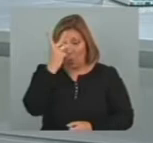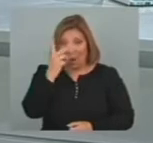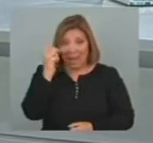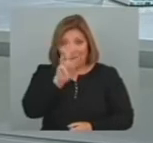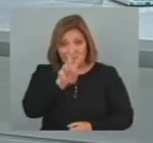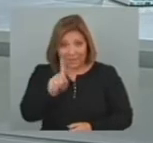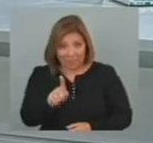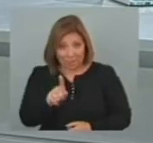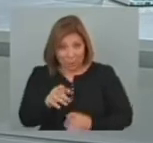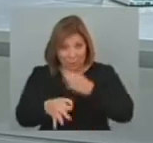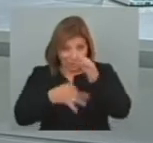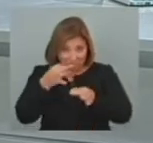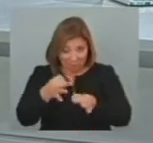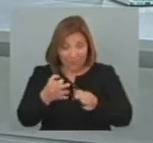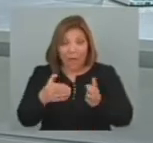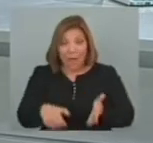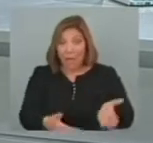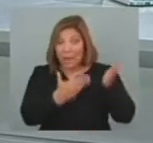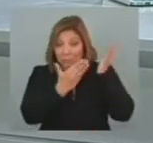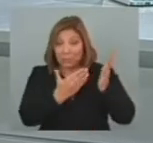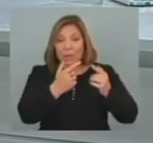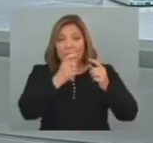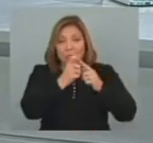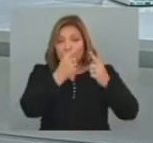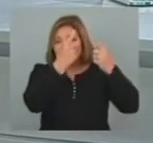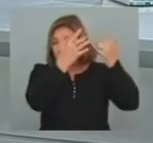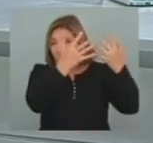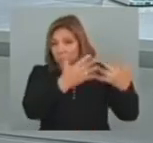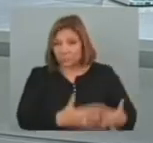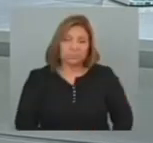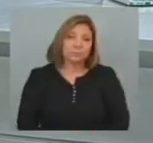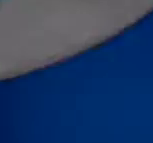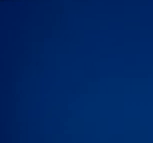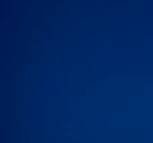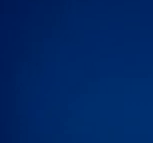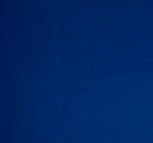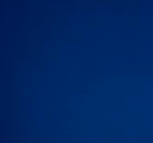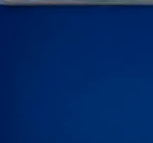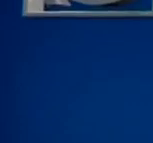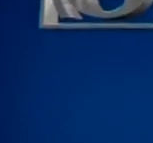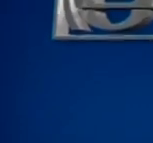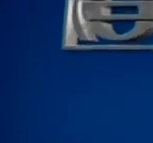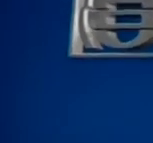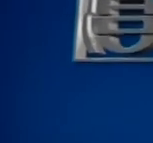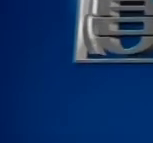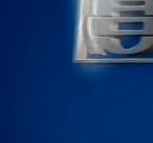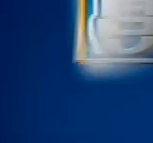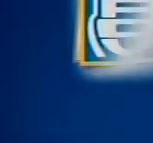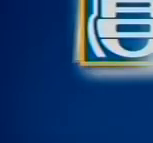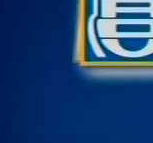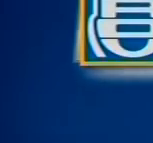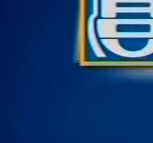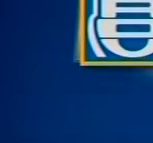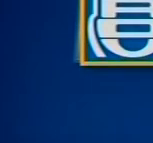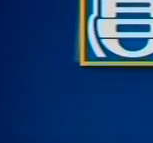Instituto Uruguay 21 Vemos ahora La cotización De las monedas La cotización De la moneda